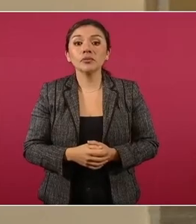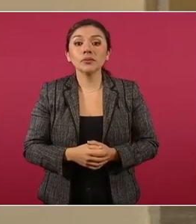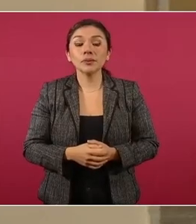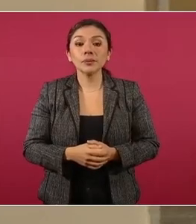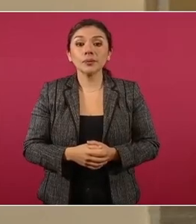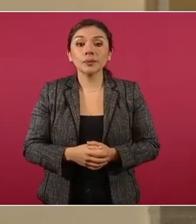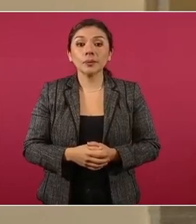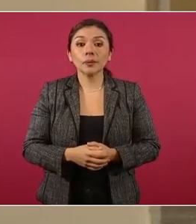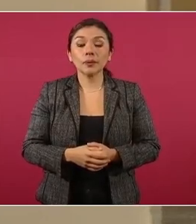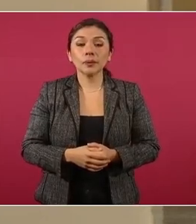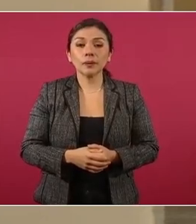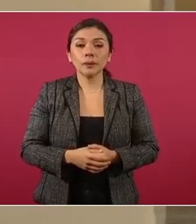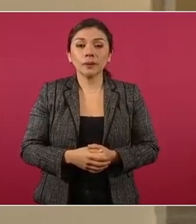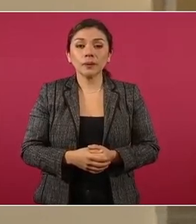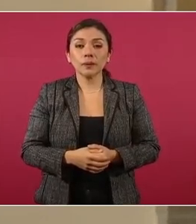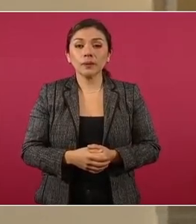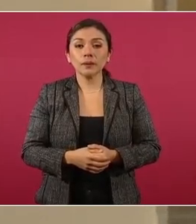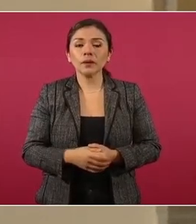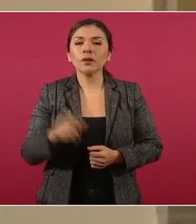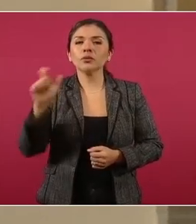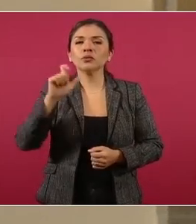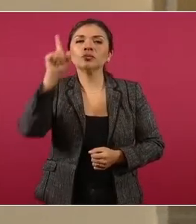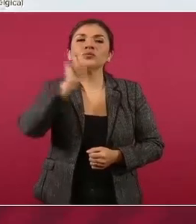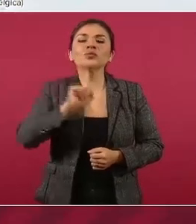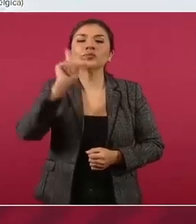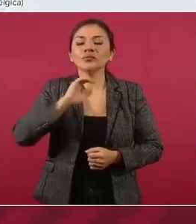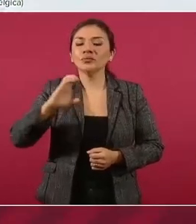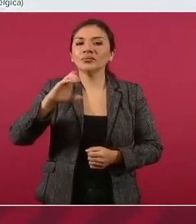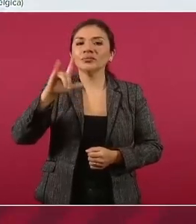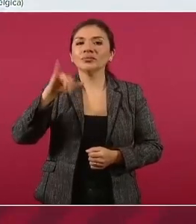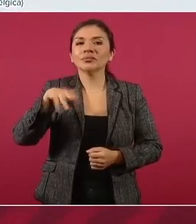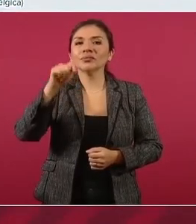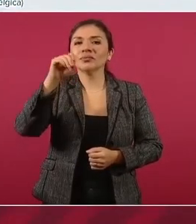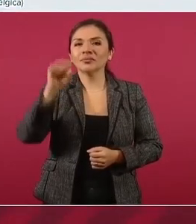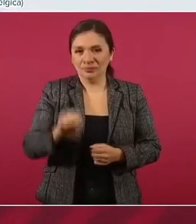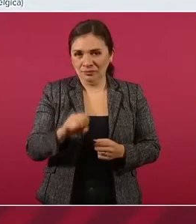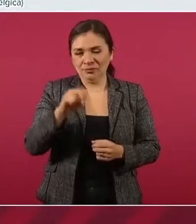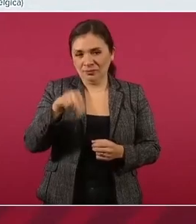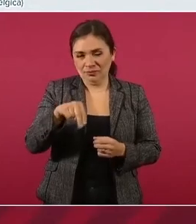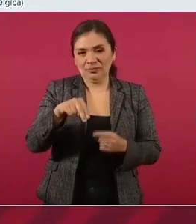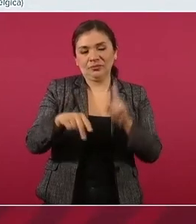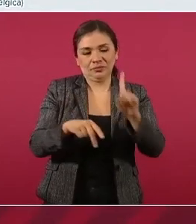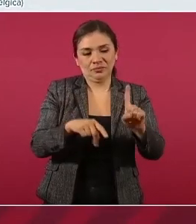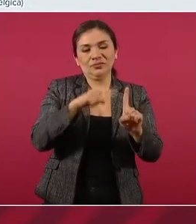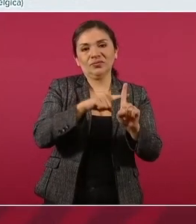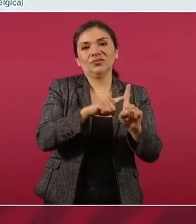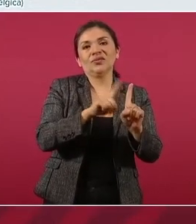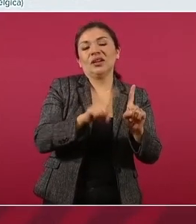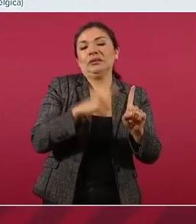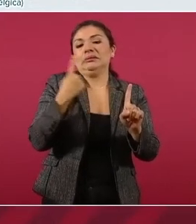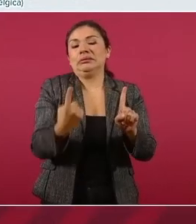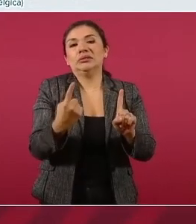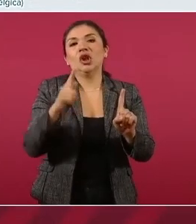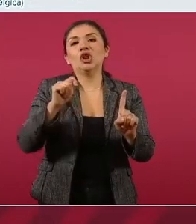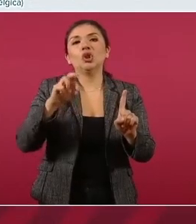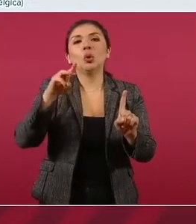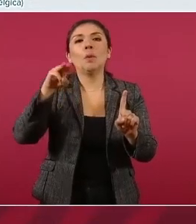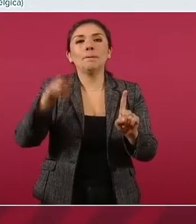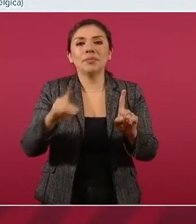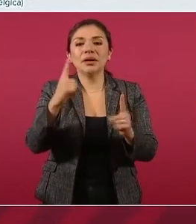cuando la señora Clinton contra el presidente Trump,